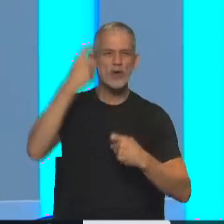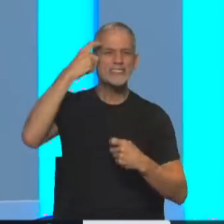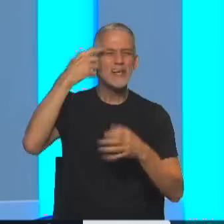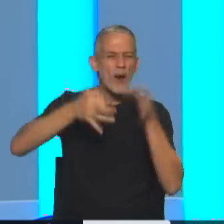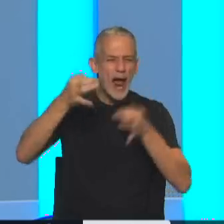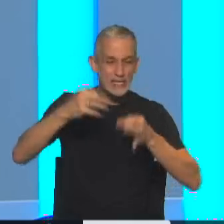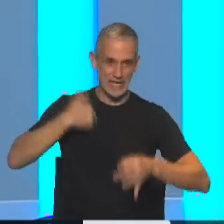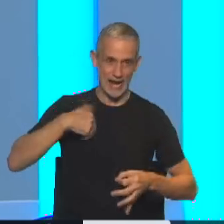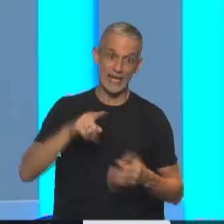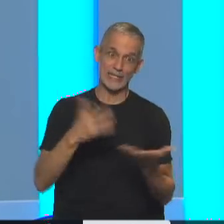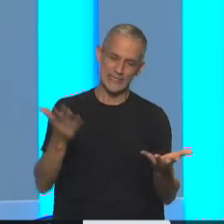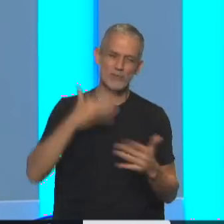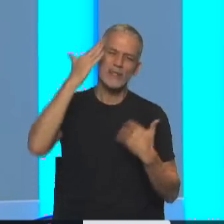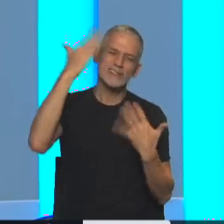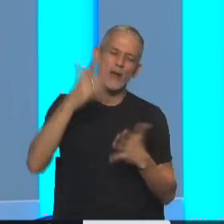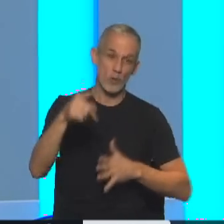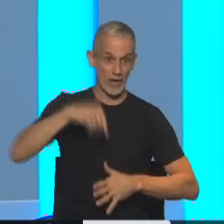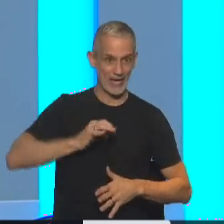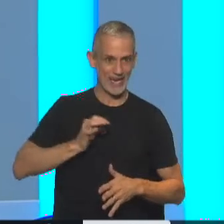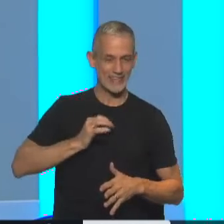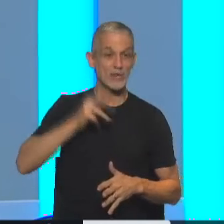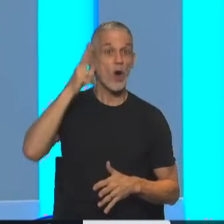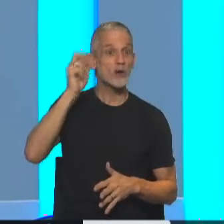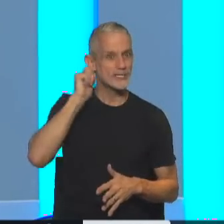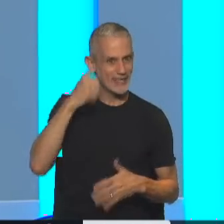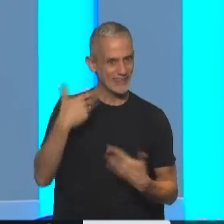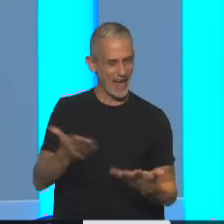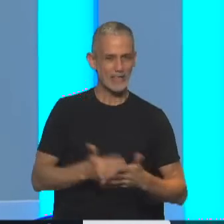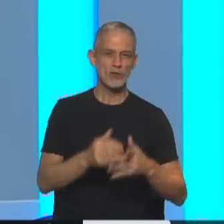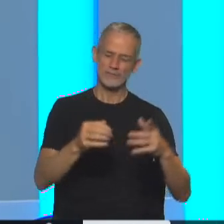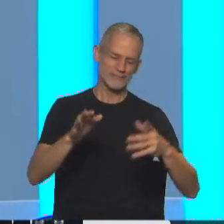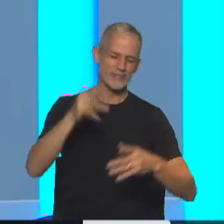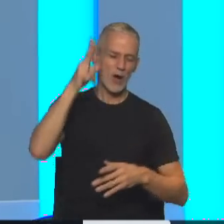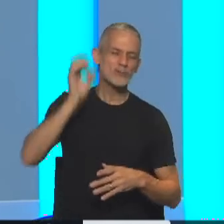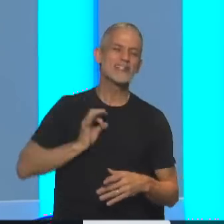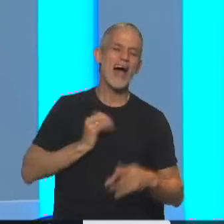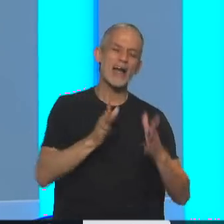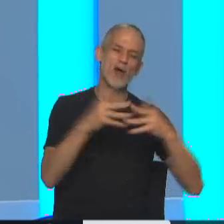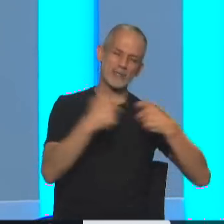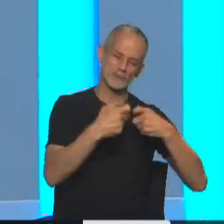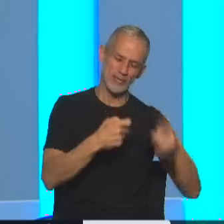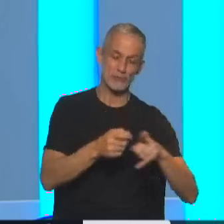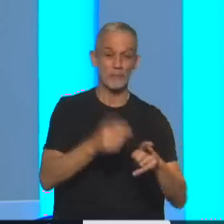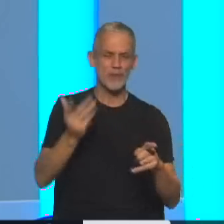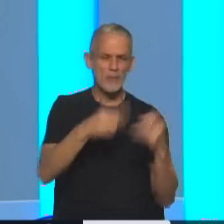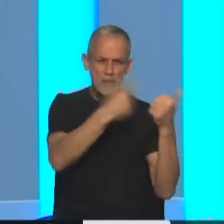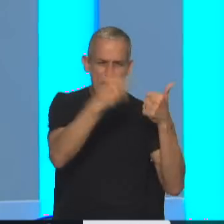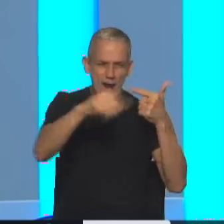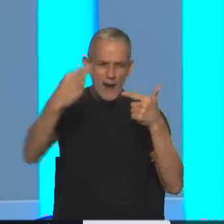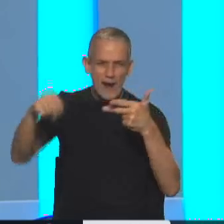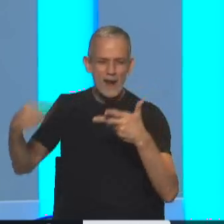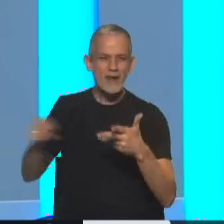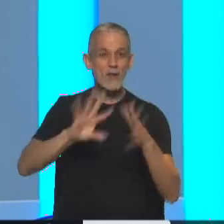Argentina, que de paso le mandamos un saludo, este año está cumpliendo 80 años, y que nos habla de las diversas maneras que tienen los seres humanos